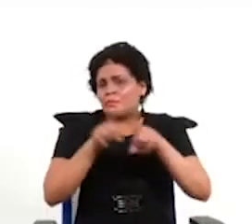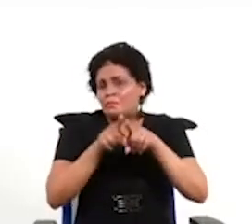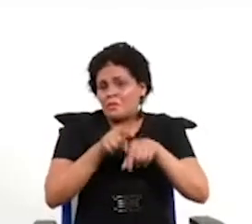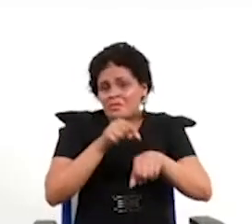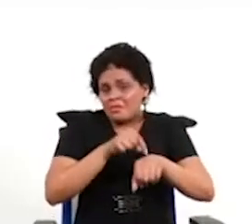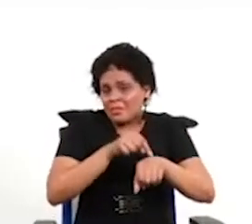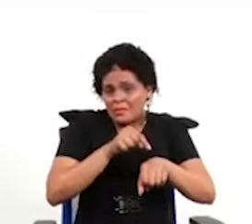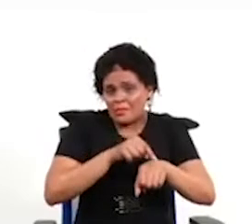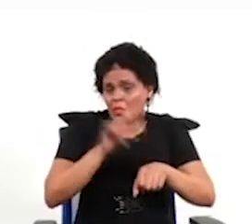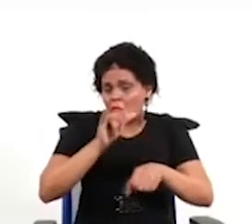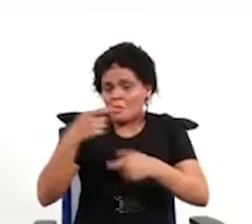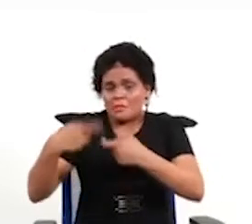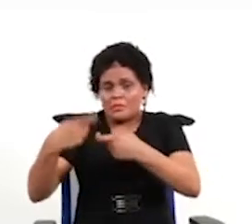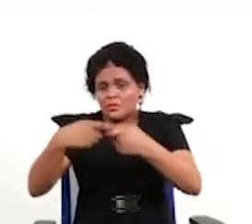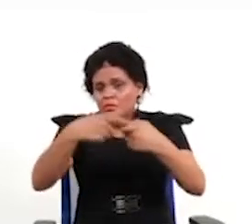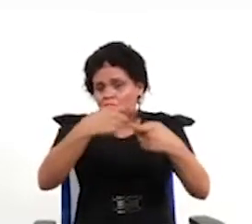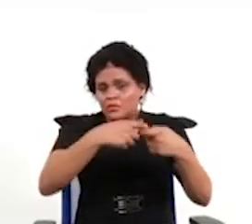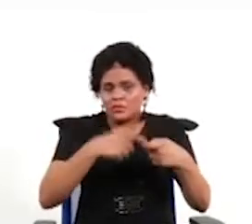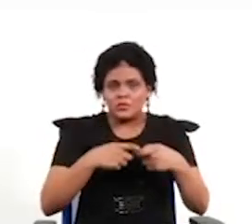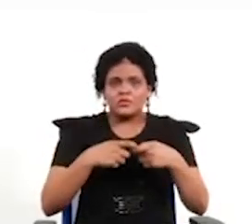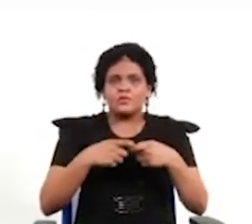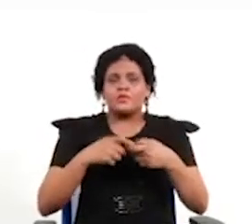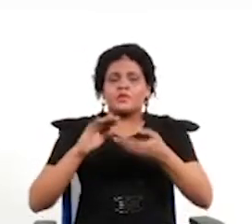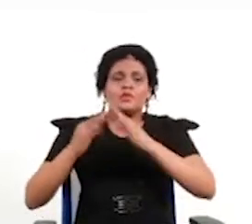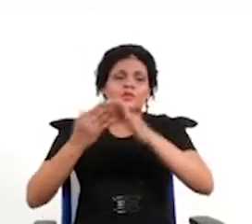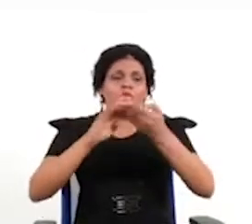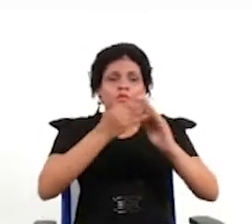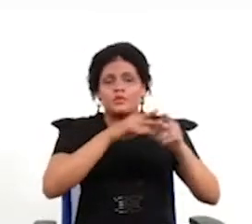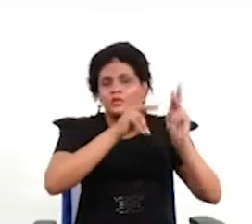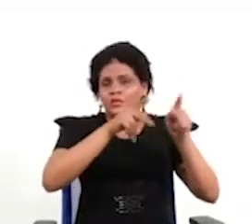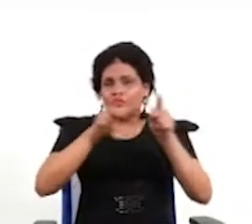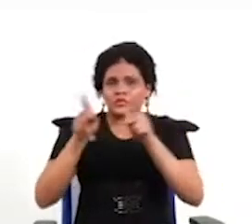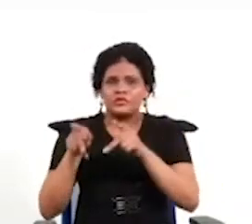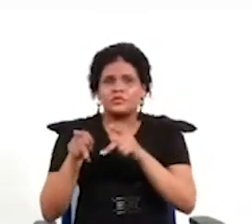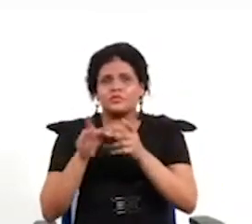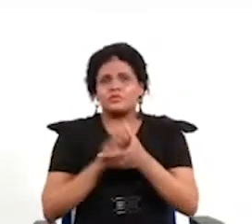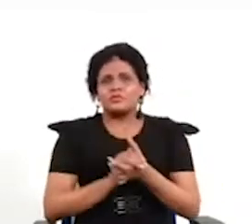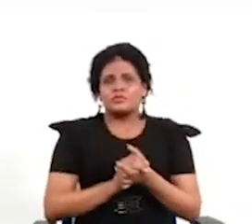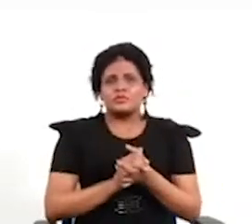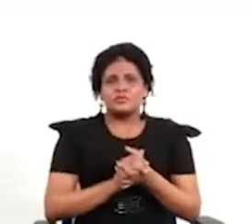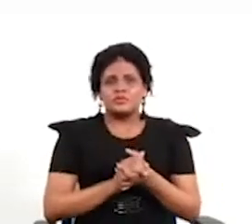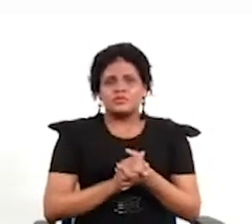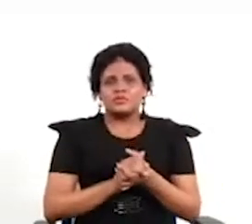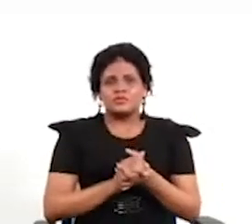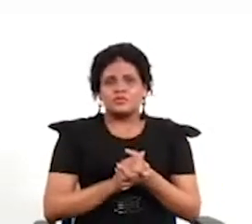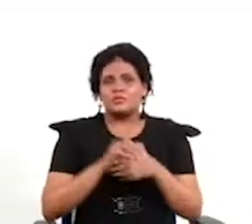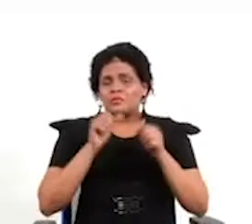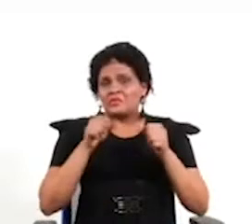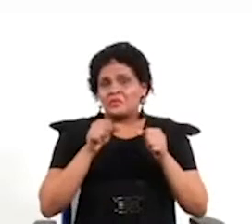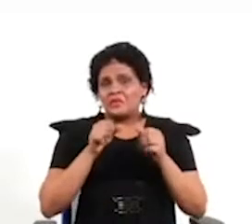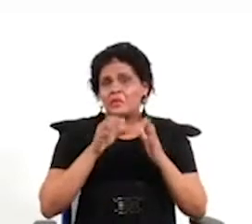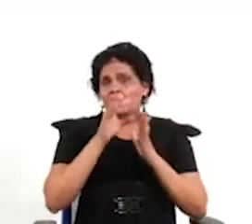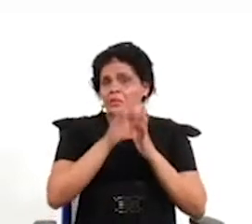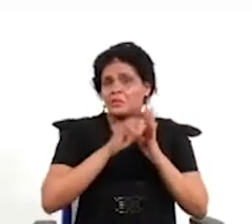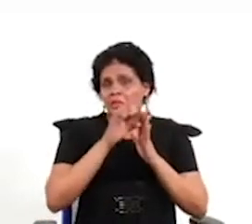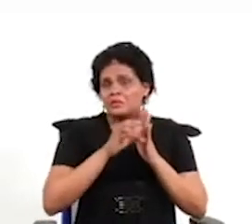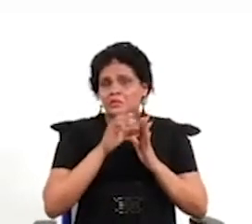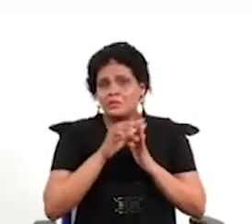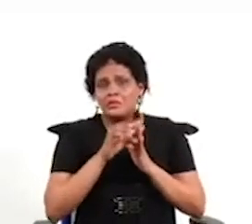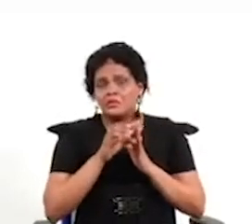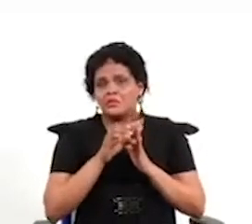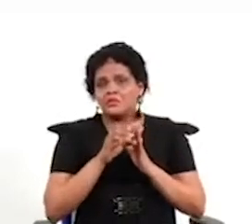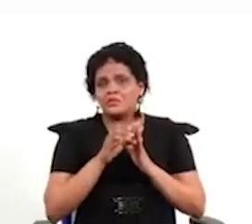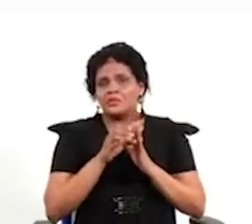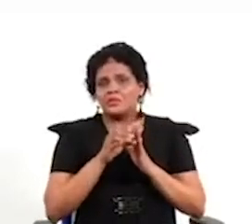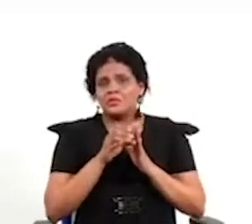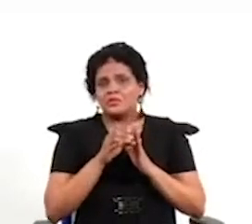otorgado a la participación que hay que delimitar y hay que garantizar que pueda ser el adecuado, el grado de apertura